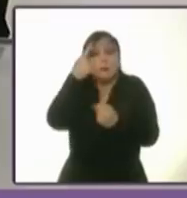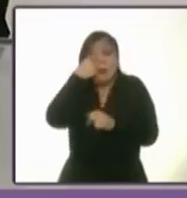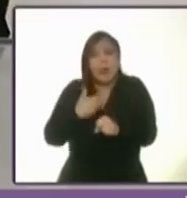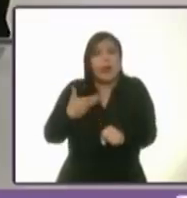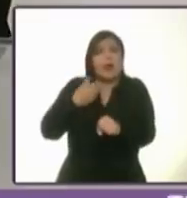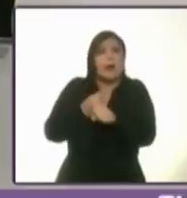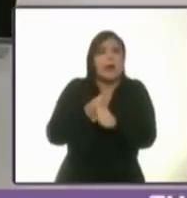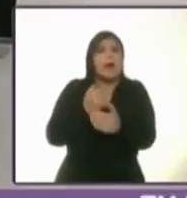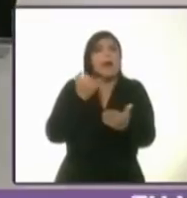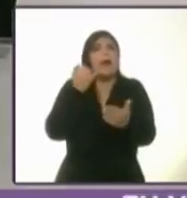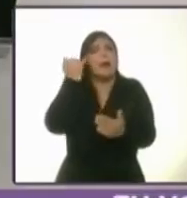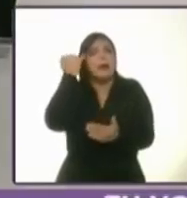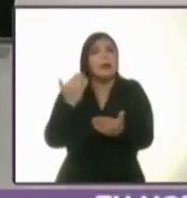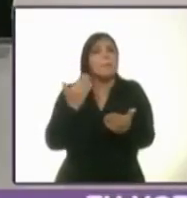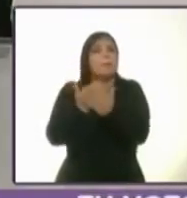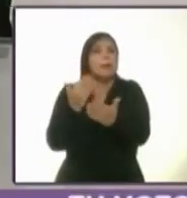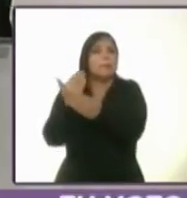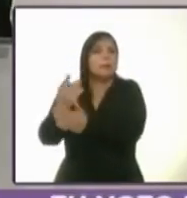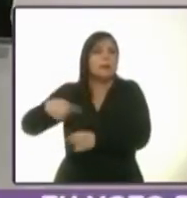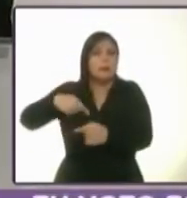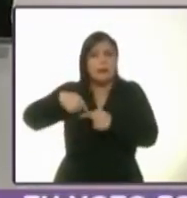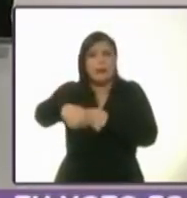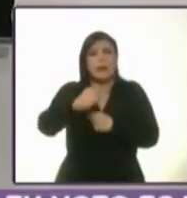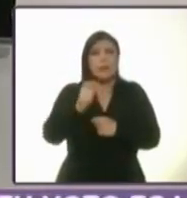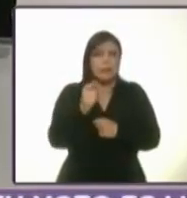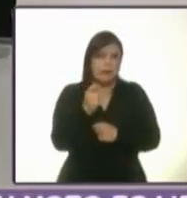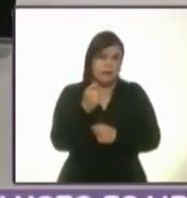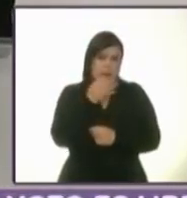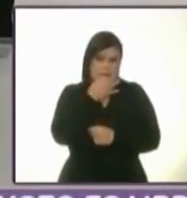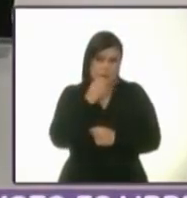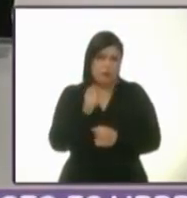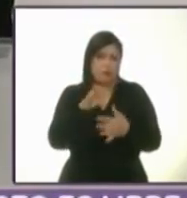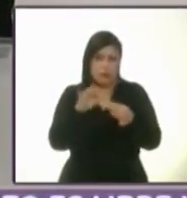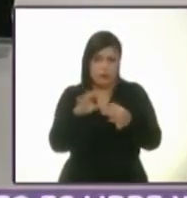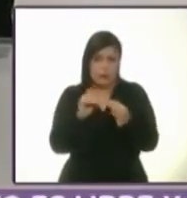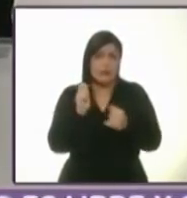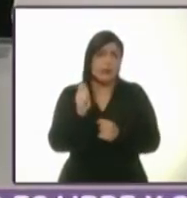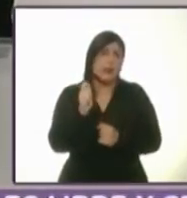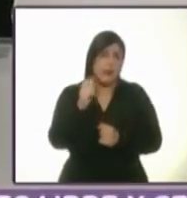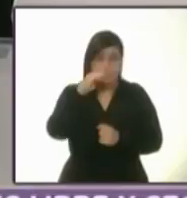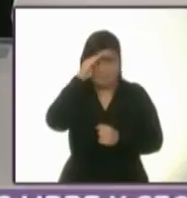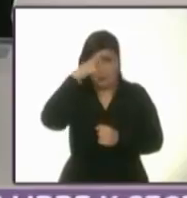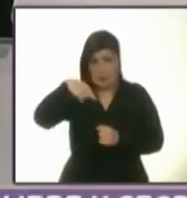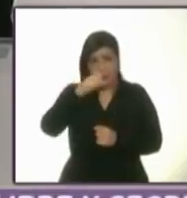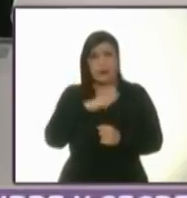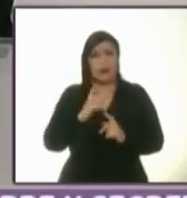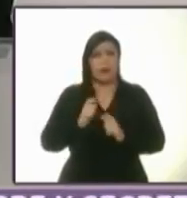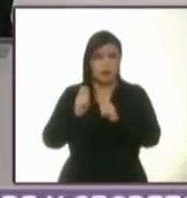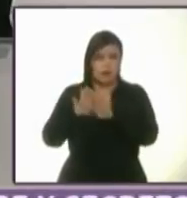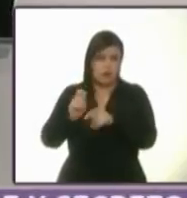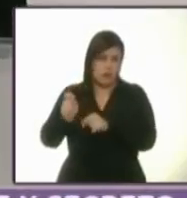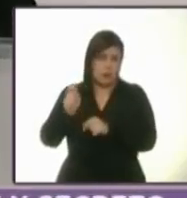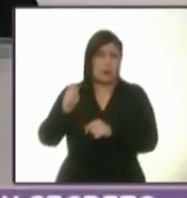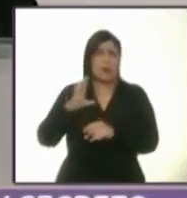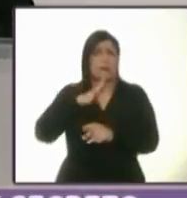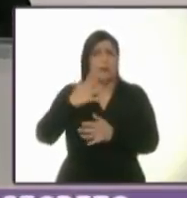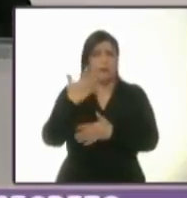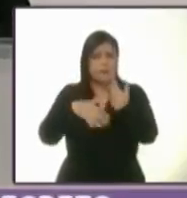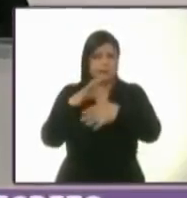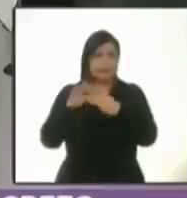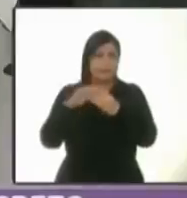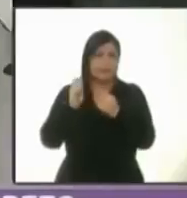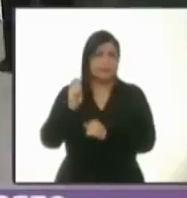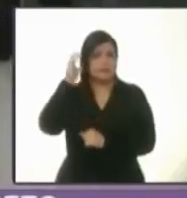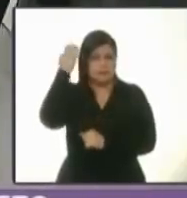que se van a poner sobre la mesa a lo largo de los siguientes minutos. Con eso en mente, le doy el uso de la voz a Claudia Sheinbaum de Juntos Haremos